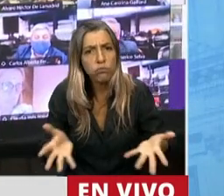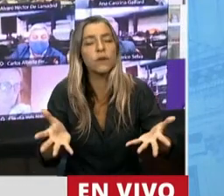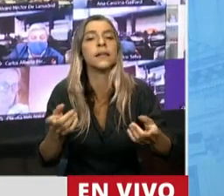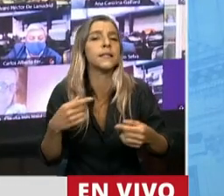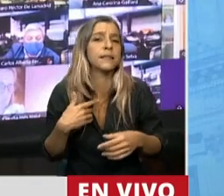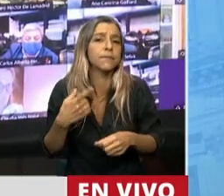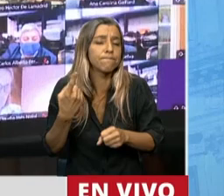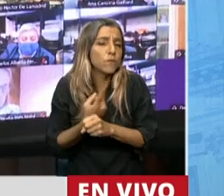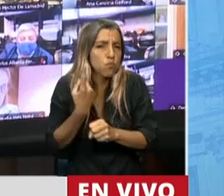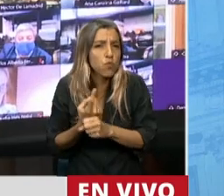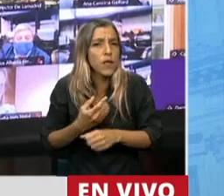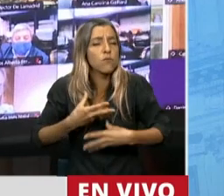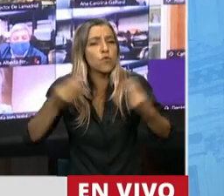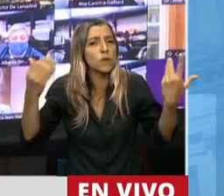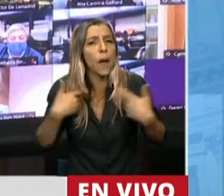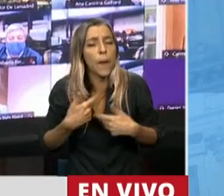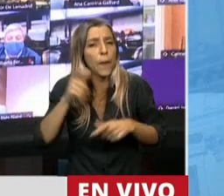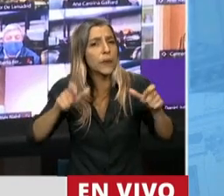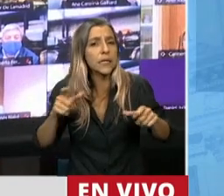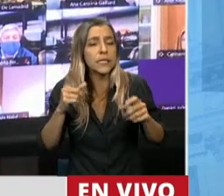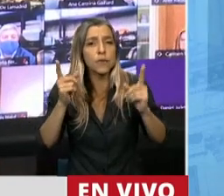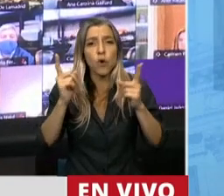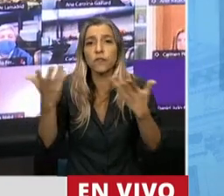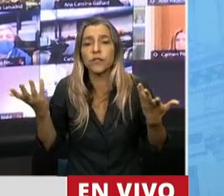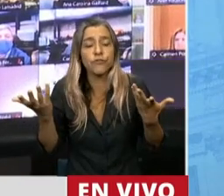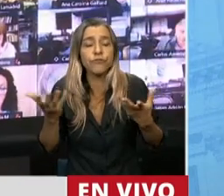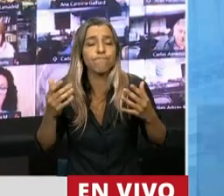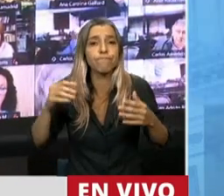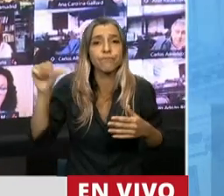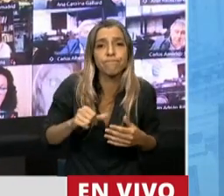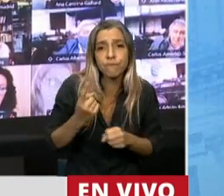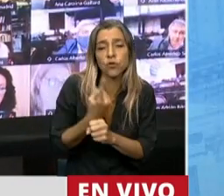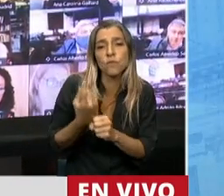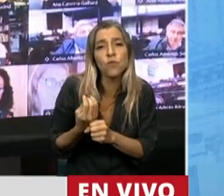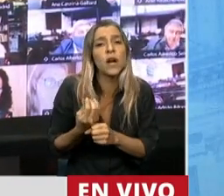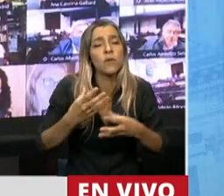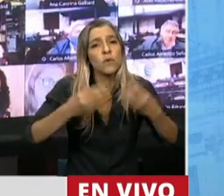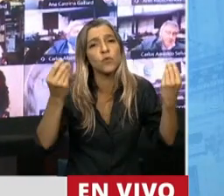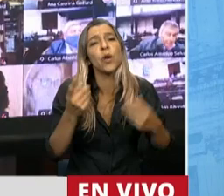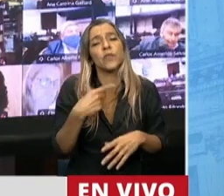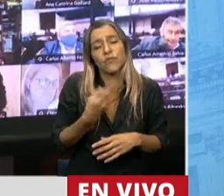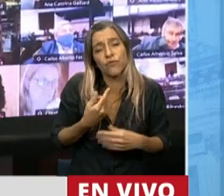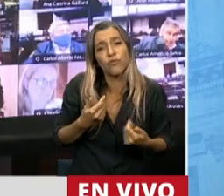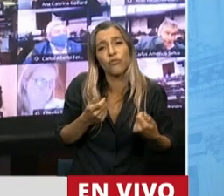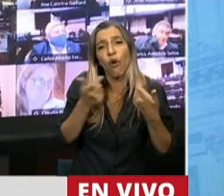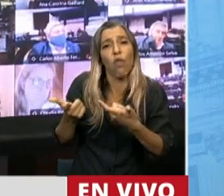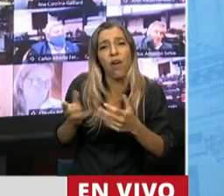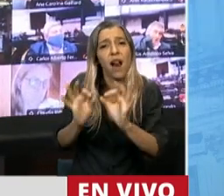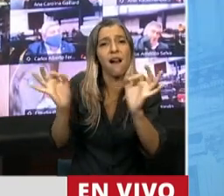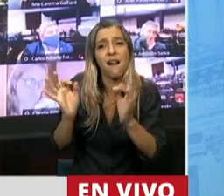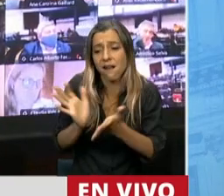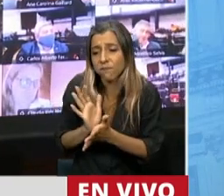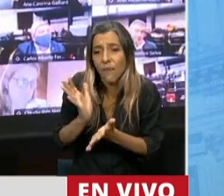tantos años se intenta, tiene que ver porque a veces dejamos a la escuela en soledad. Tiene que ver porque a veces no damos las herramientas